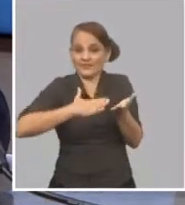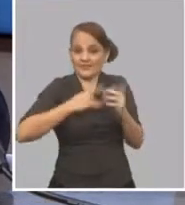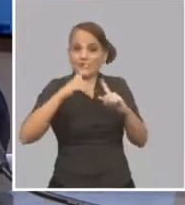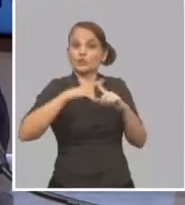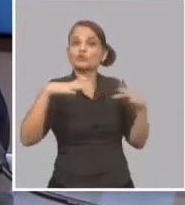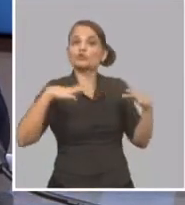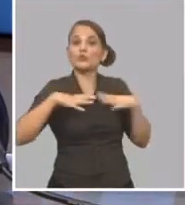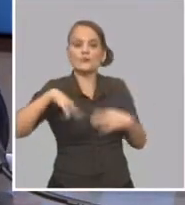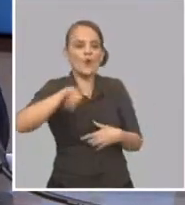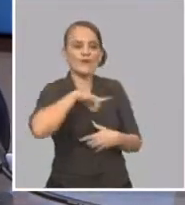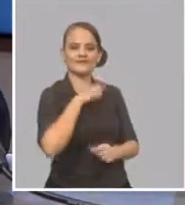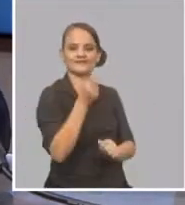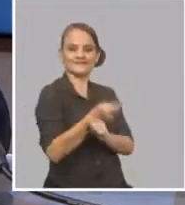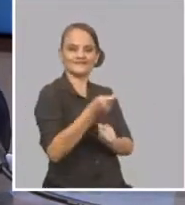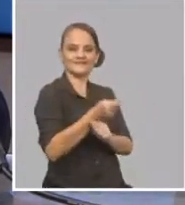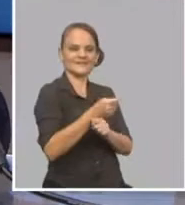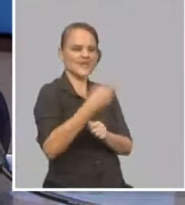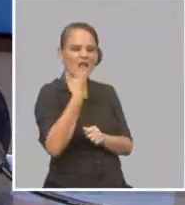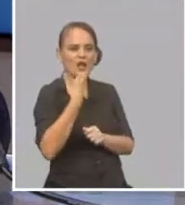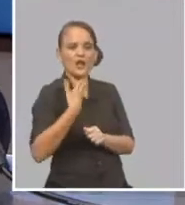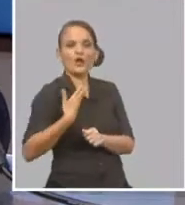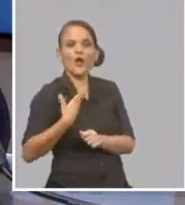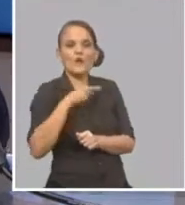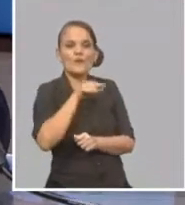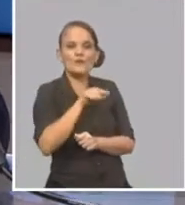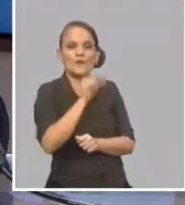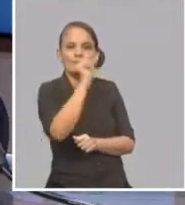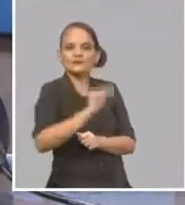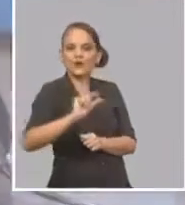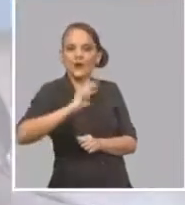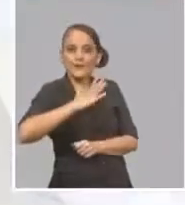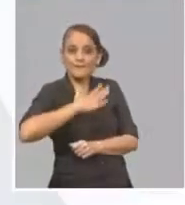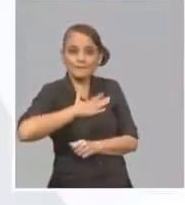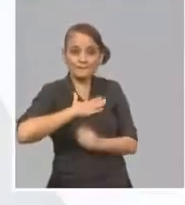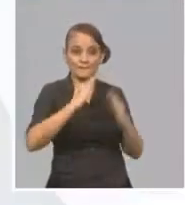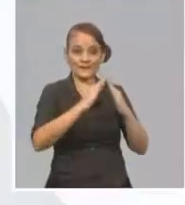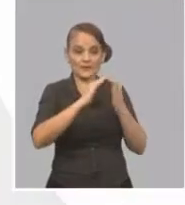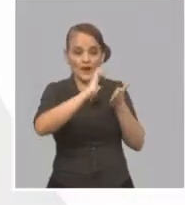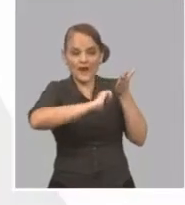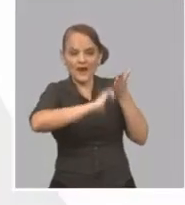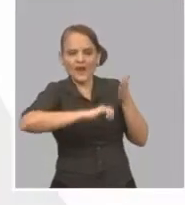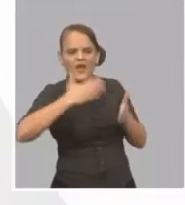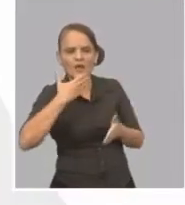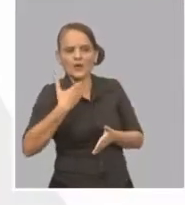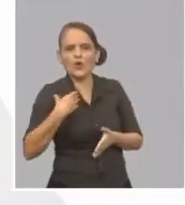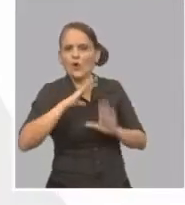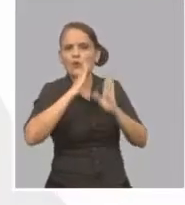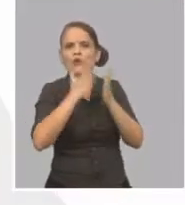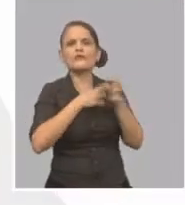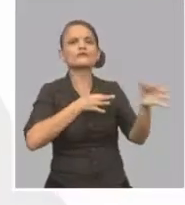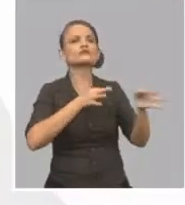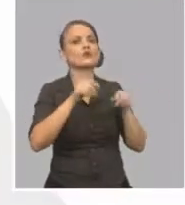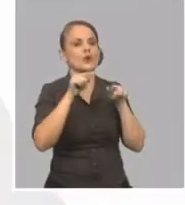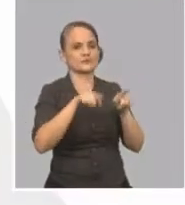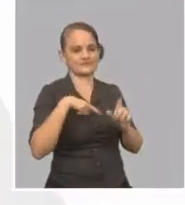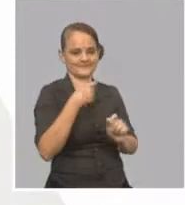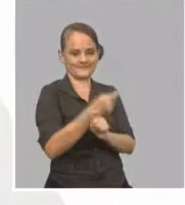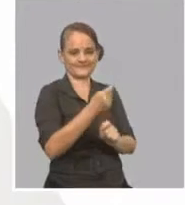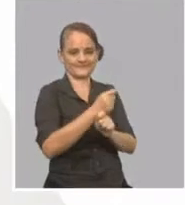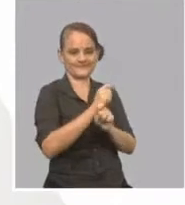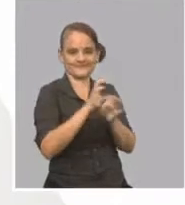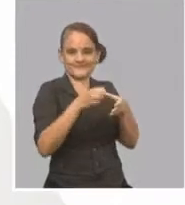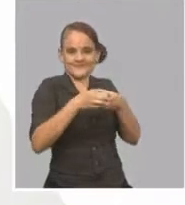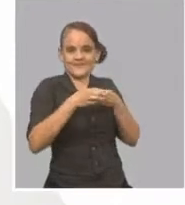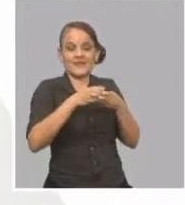capacitarlos para realizar esta actividad. Y exigirles que también tengan